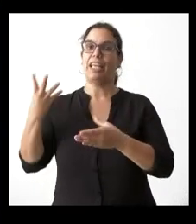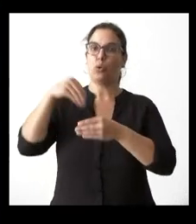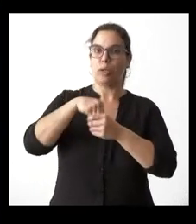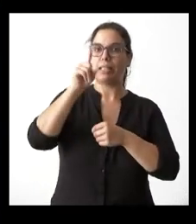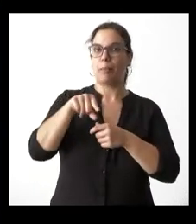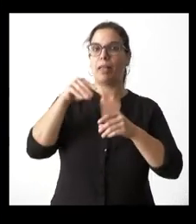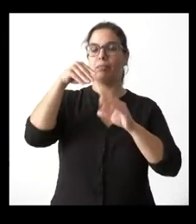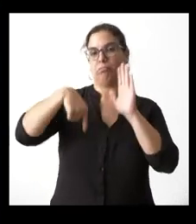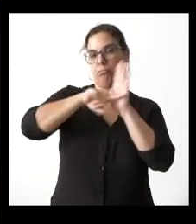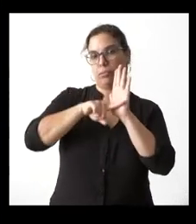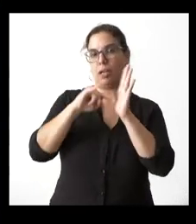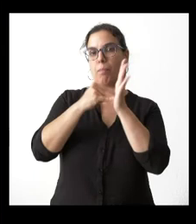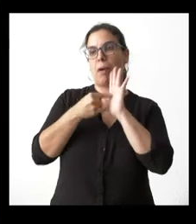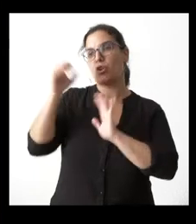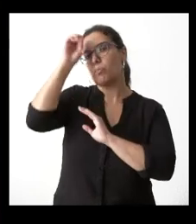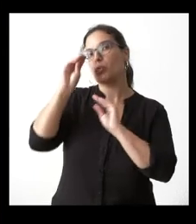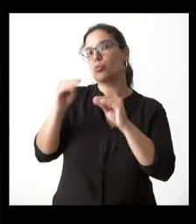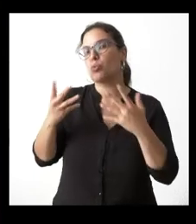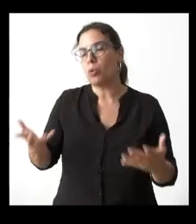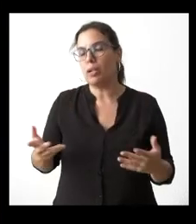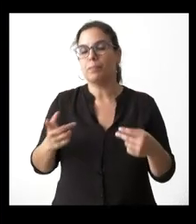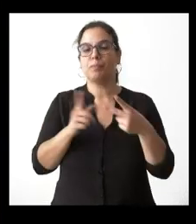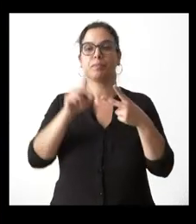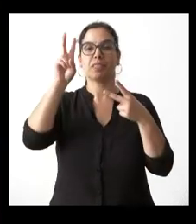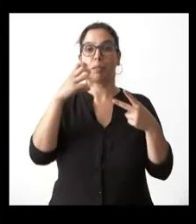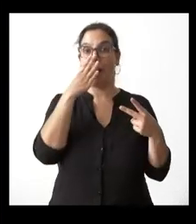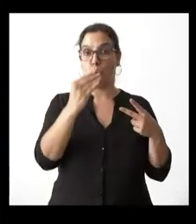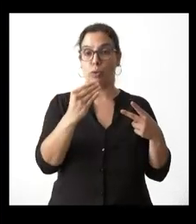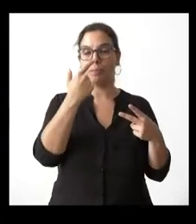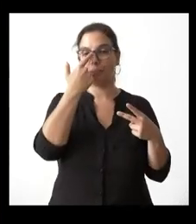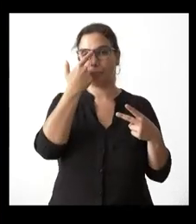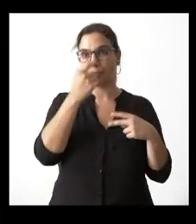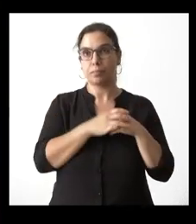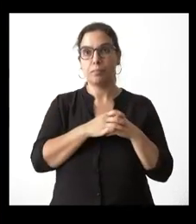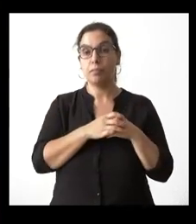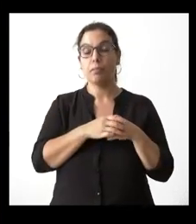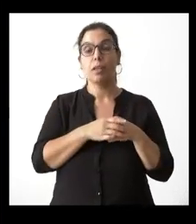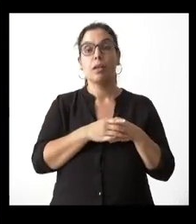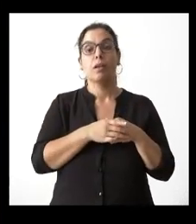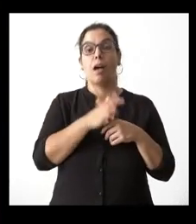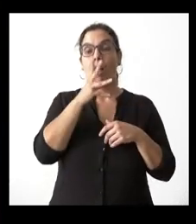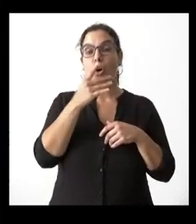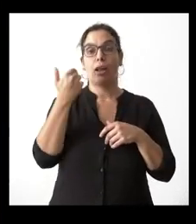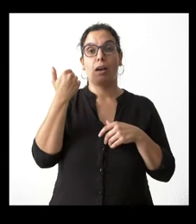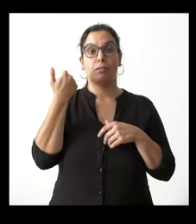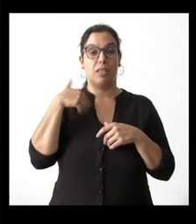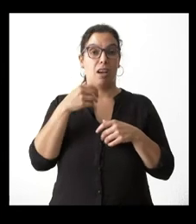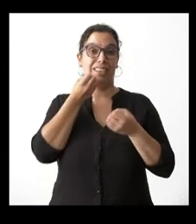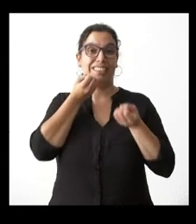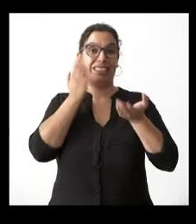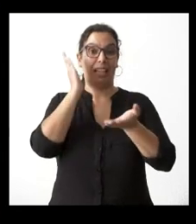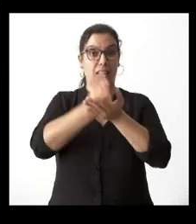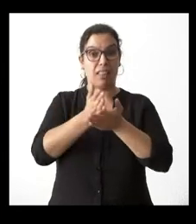su opinión al respecto respecto al lobo han tirado la toalla a la Junta de Castilla y León después de esta sentencia